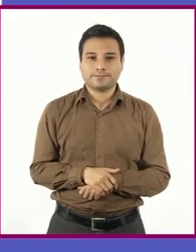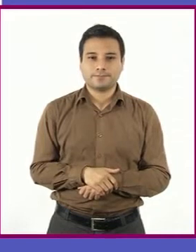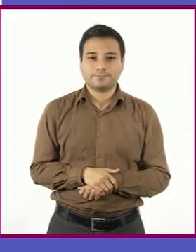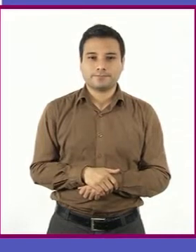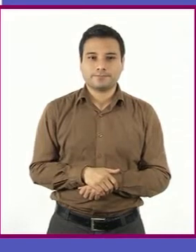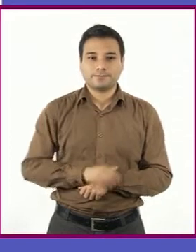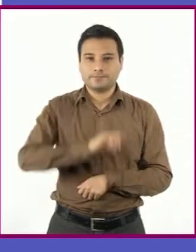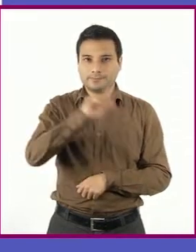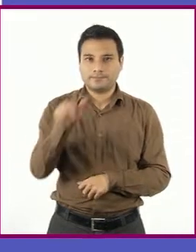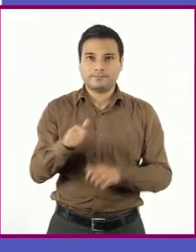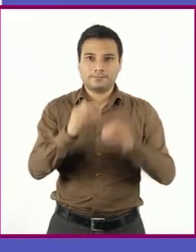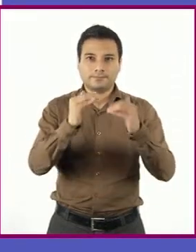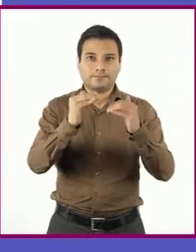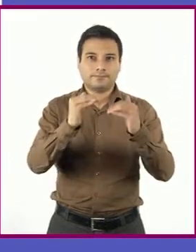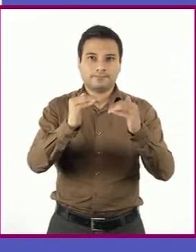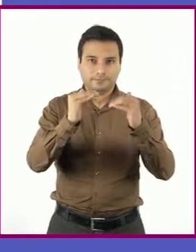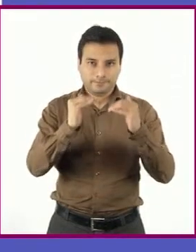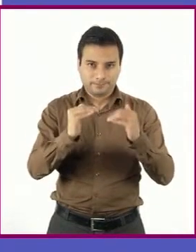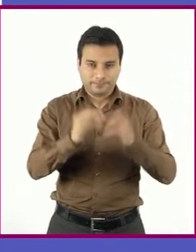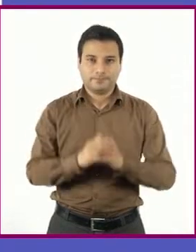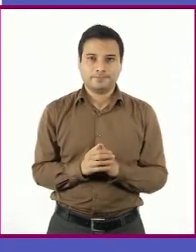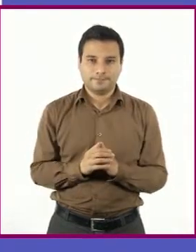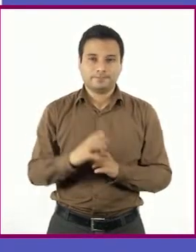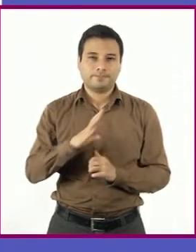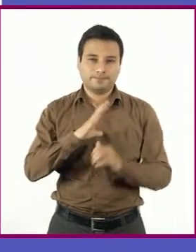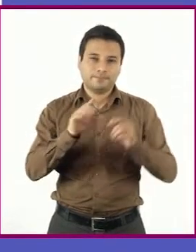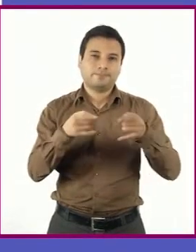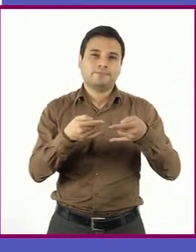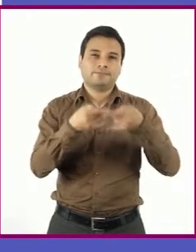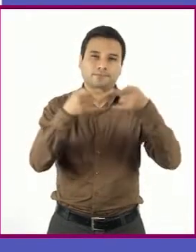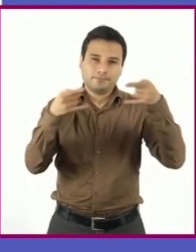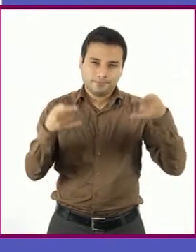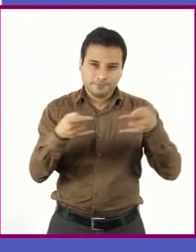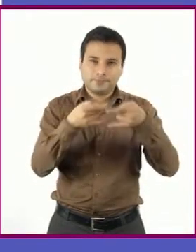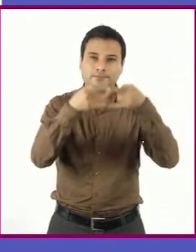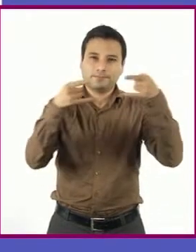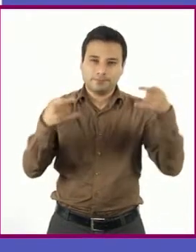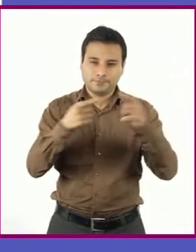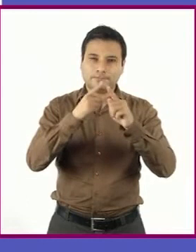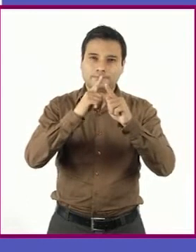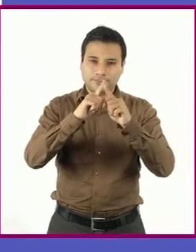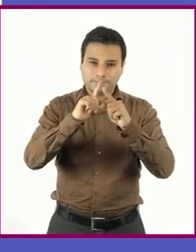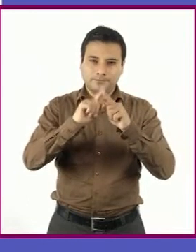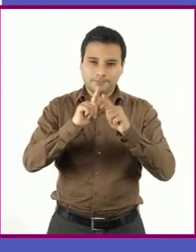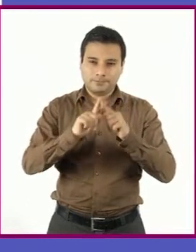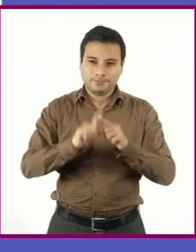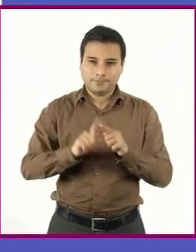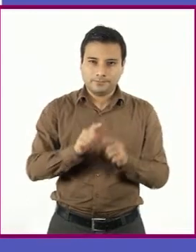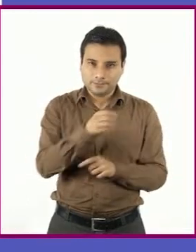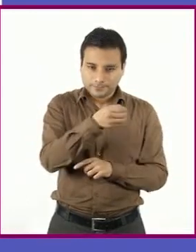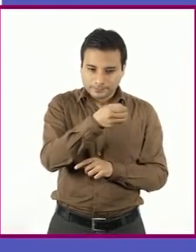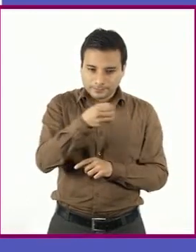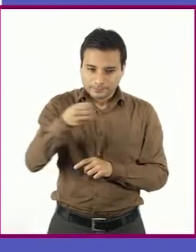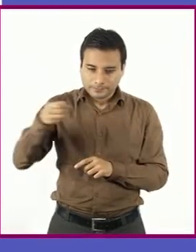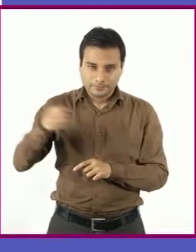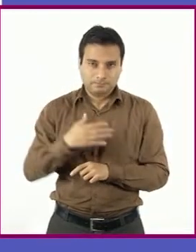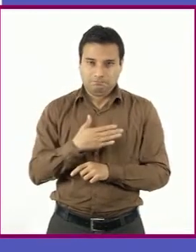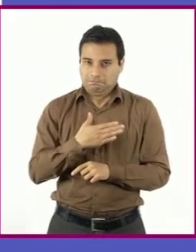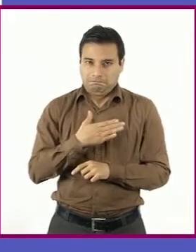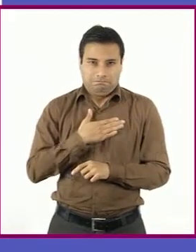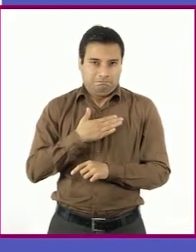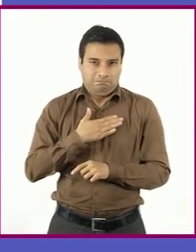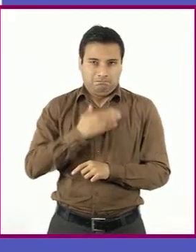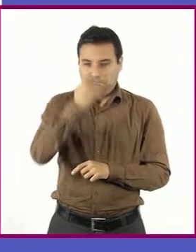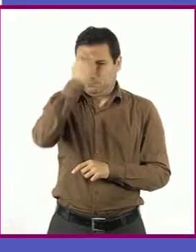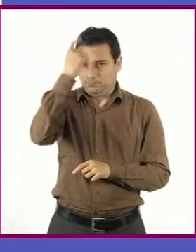donde se presentan los eventos o sucesos en el orden decidido por el autor. Y